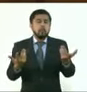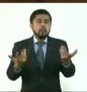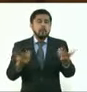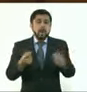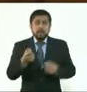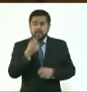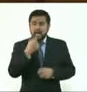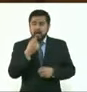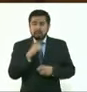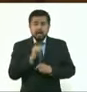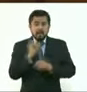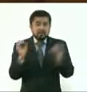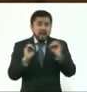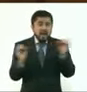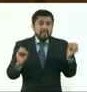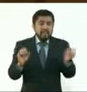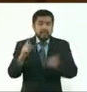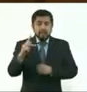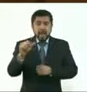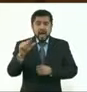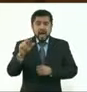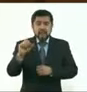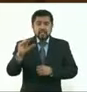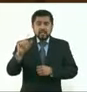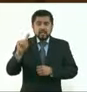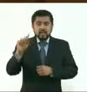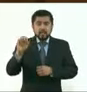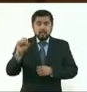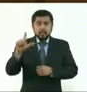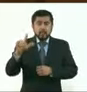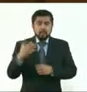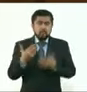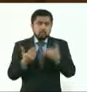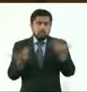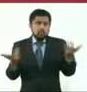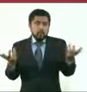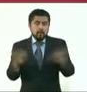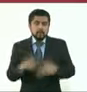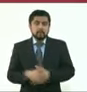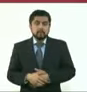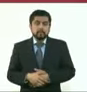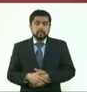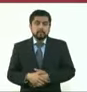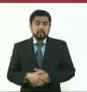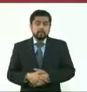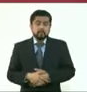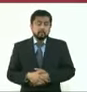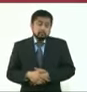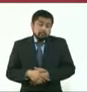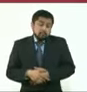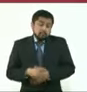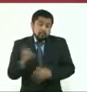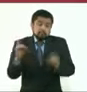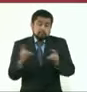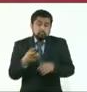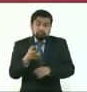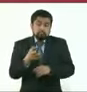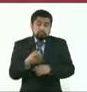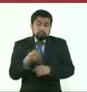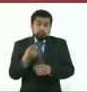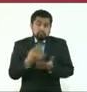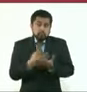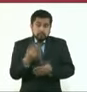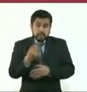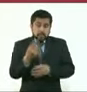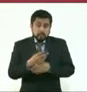da positivo a COVID. ¿Qué se podría hacer? Pues tienen que tener sus derechos. Igual le comentamos